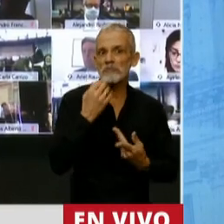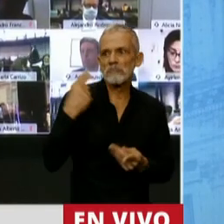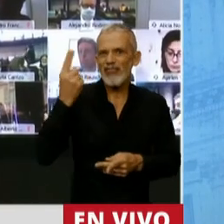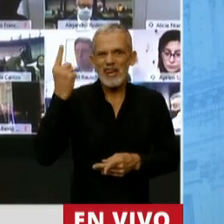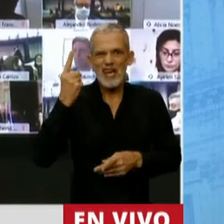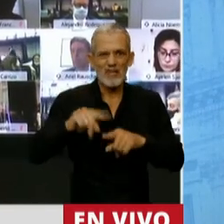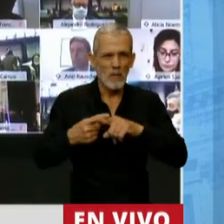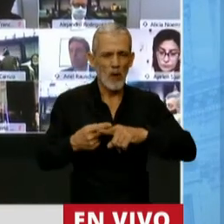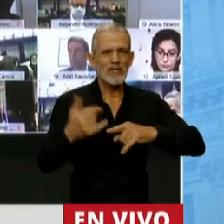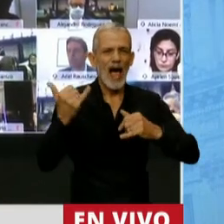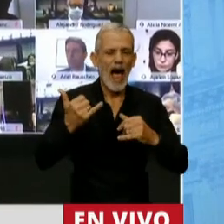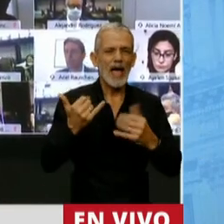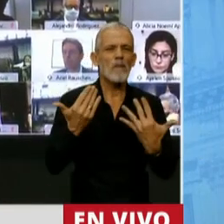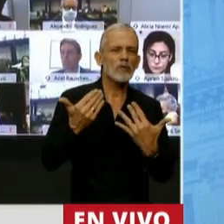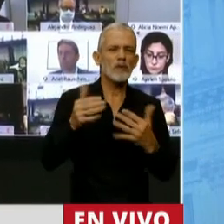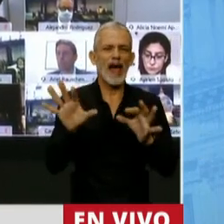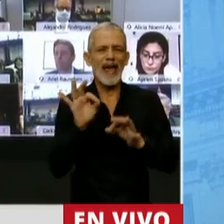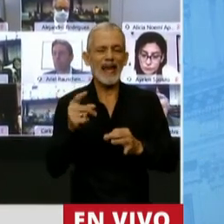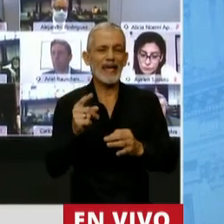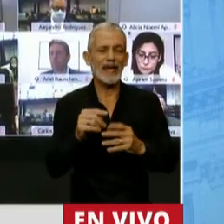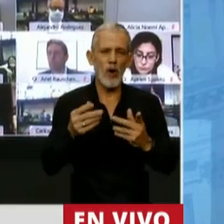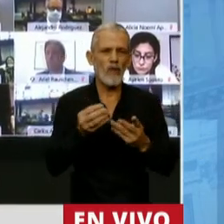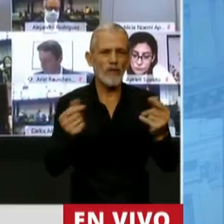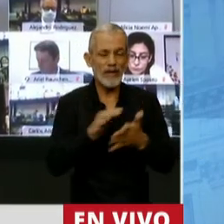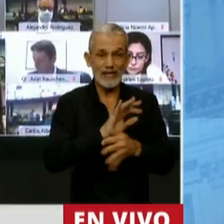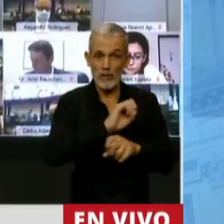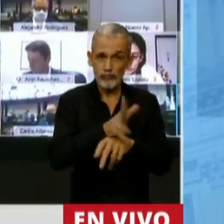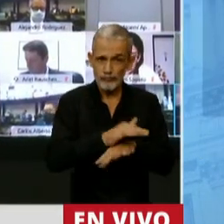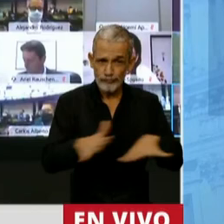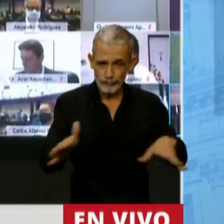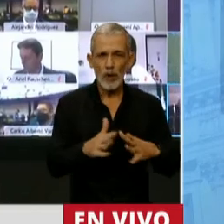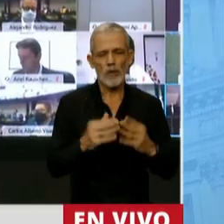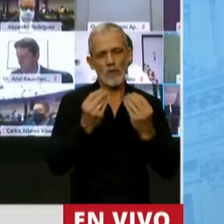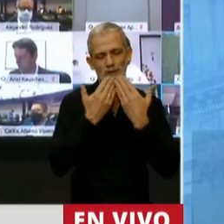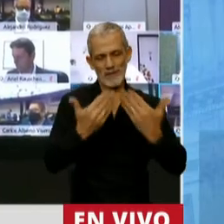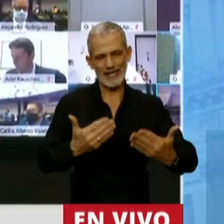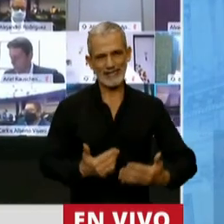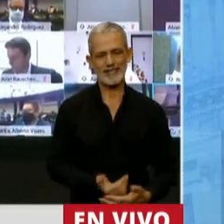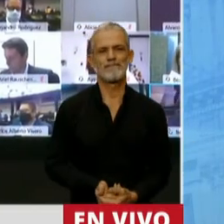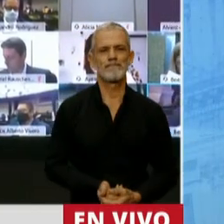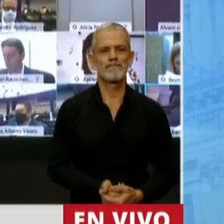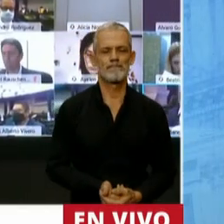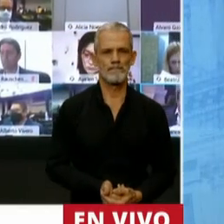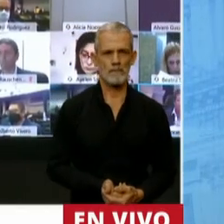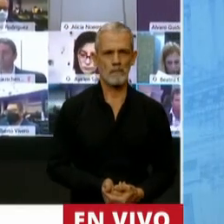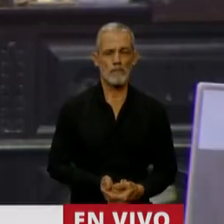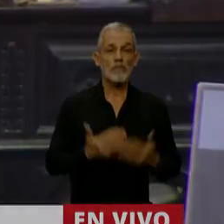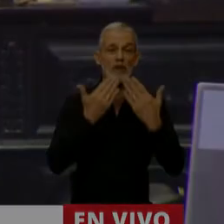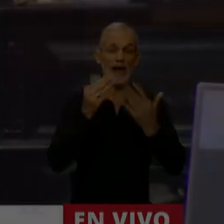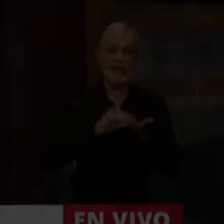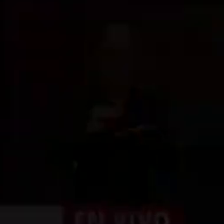política tendrá opción de dar vuelta a esta página, depende de nosotros. Muchas gracias, señor Presidente. Gracias,